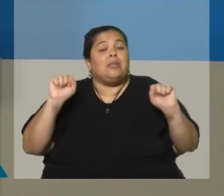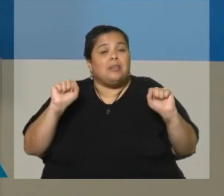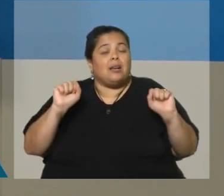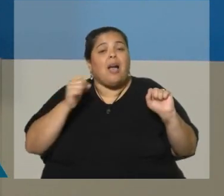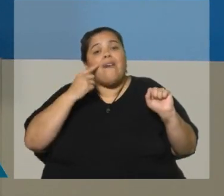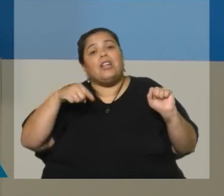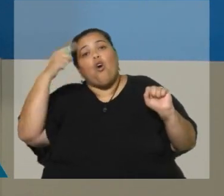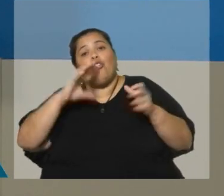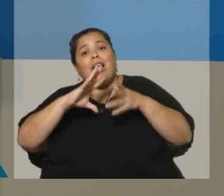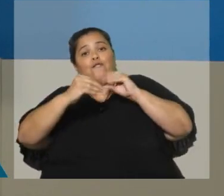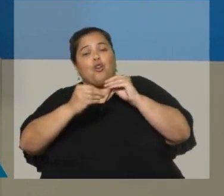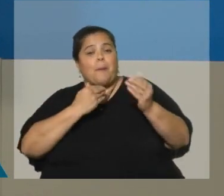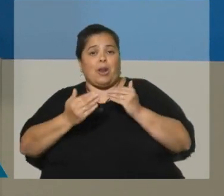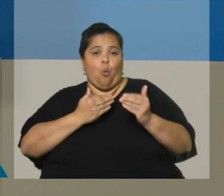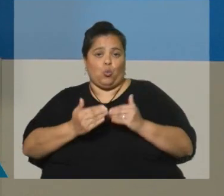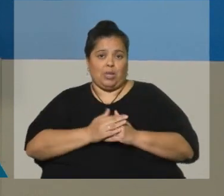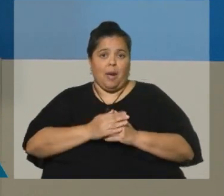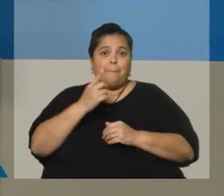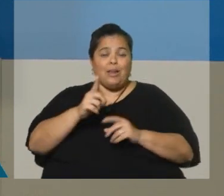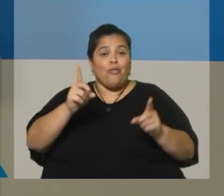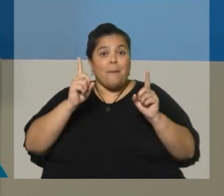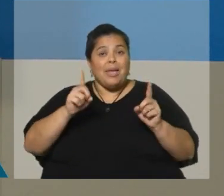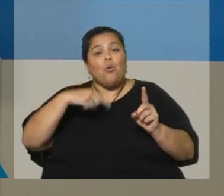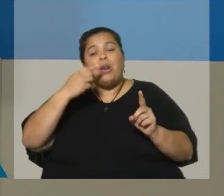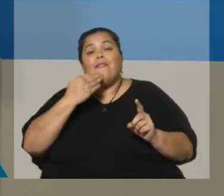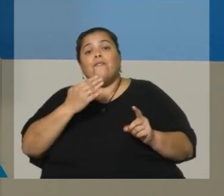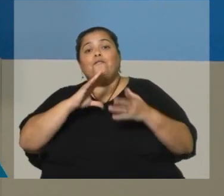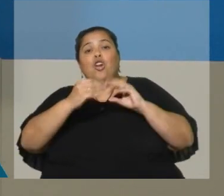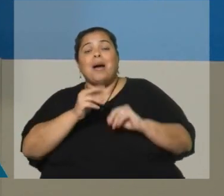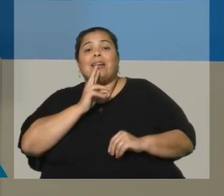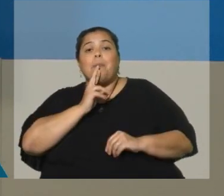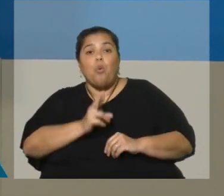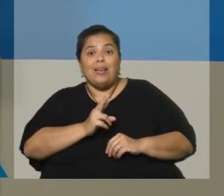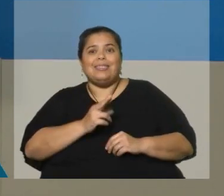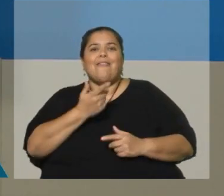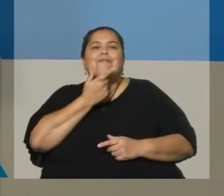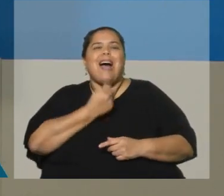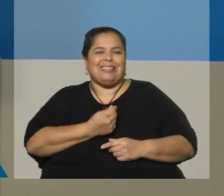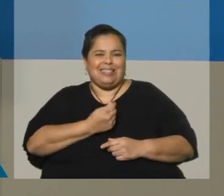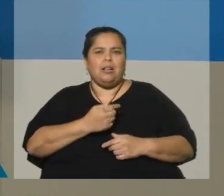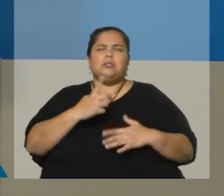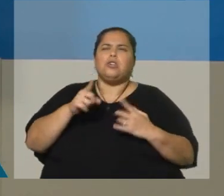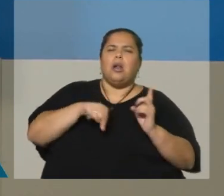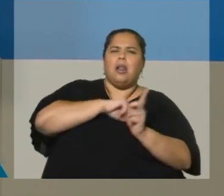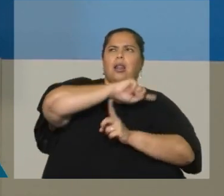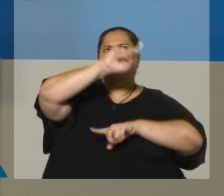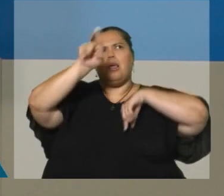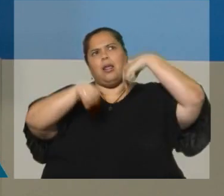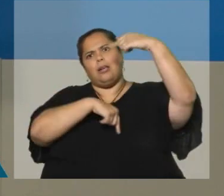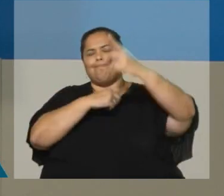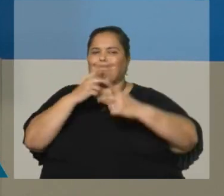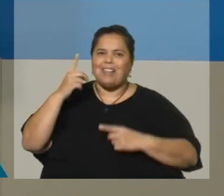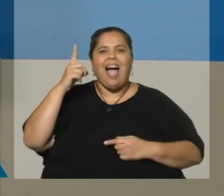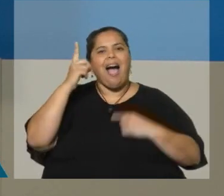otra forma de preguntar. Lo que es importante es preguntar de una forma que sea fácil de responder. Si uno deja de una forma muy elíptica, es muy difícil que